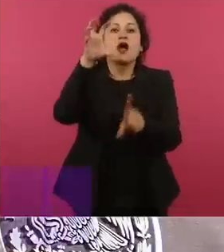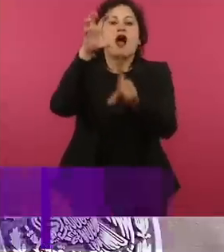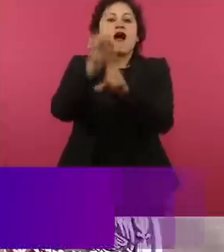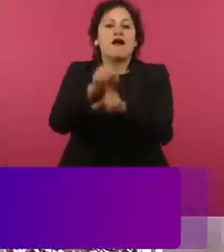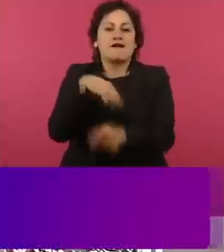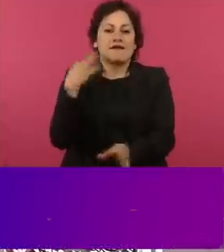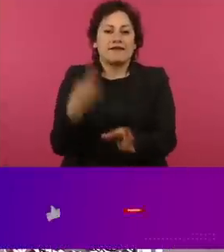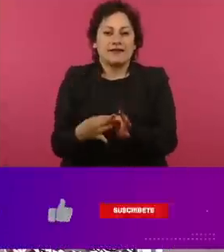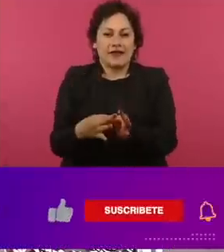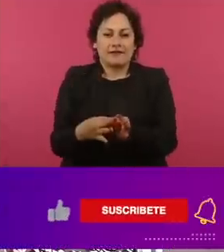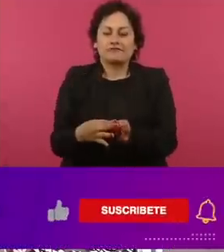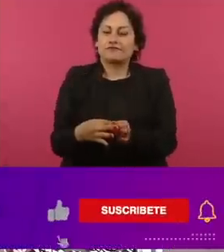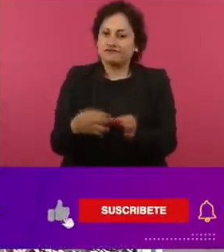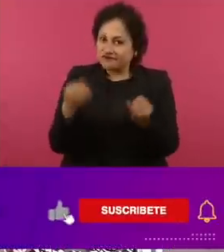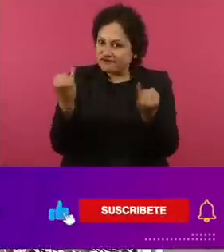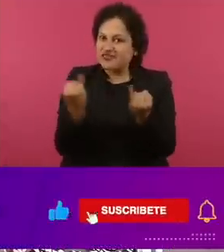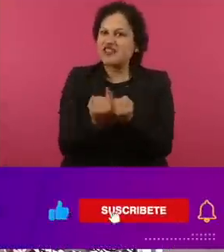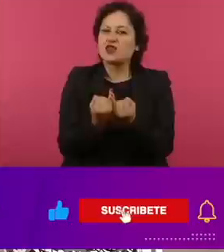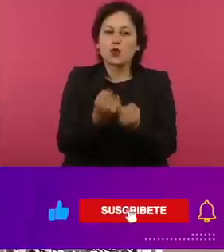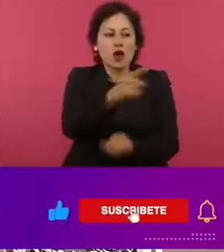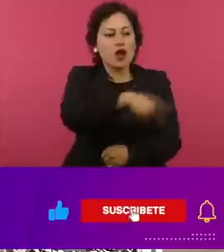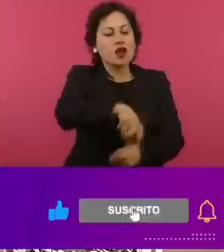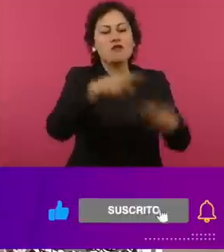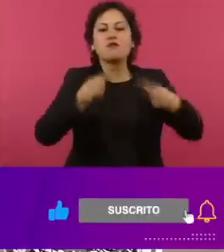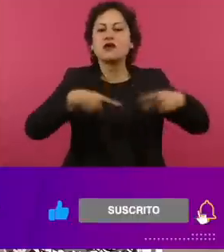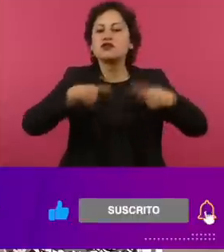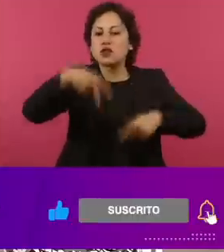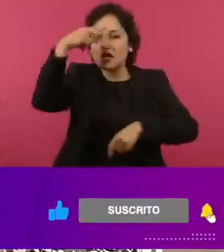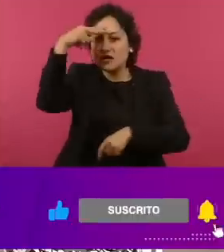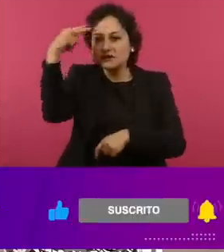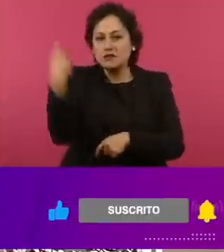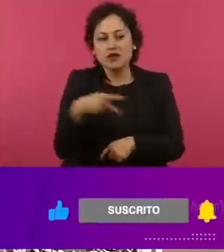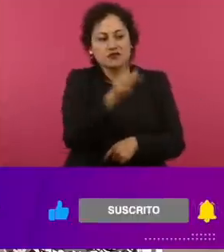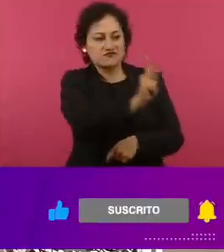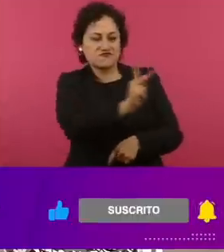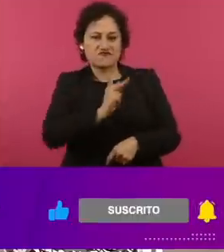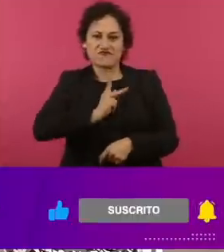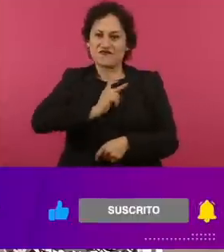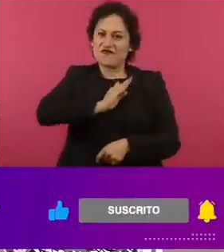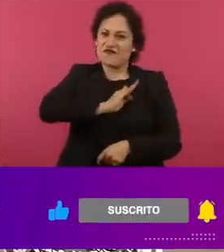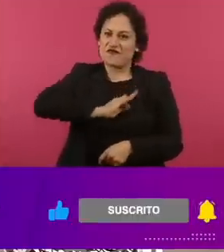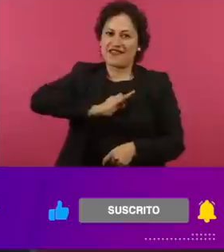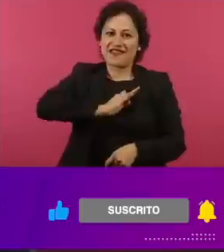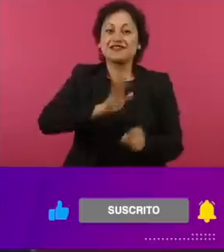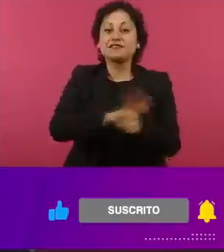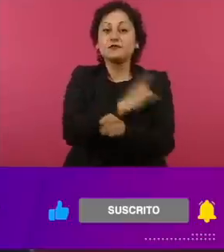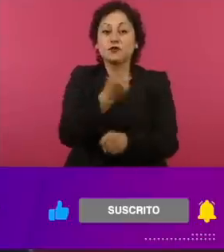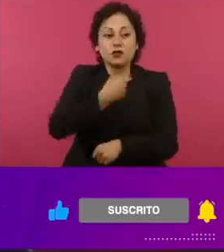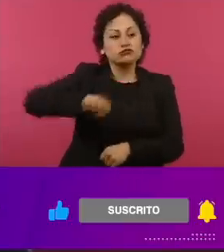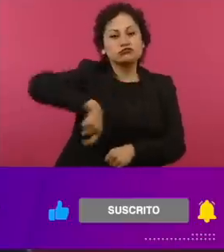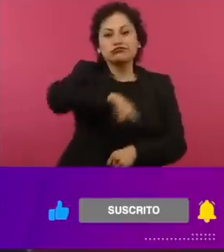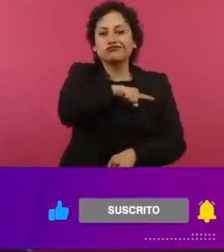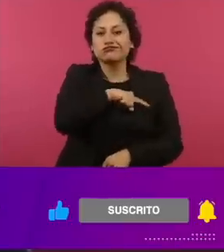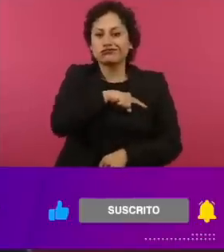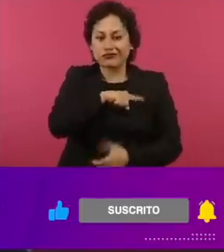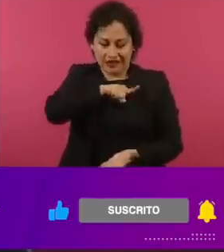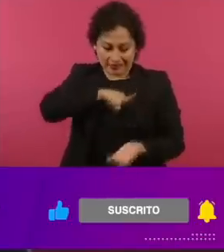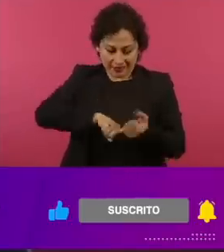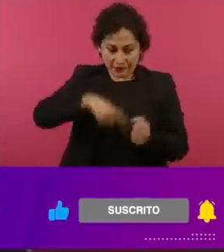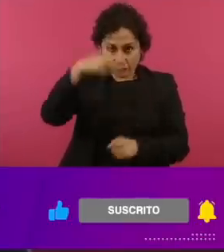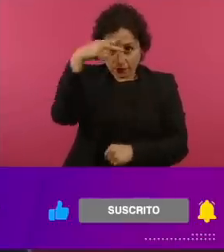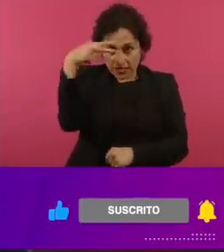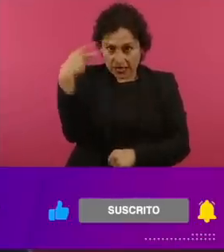de igual forma le hace feliz, ya que como mexicanos renace en nosotros la esperanza de ver a